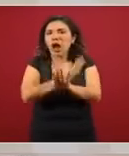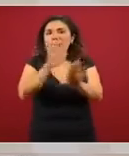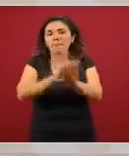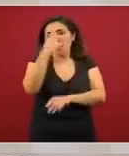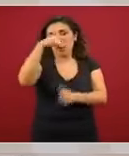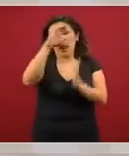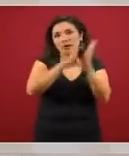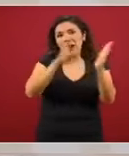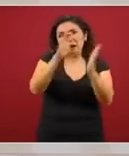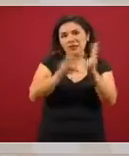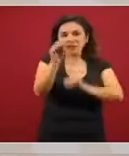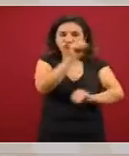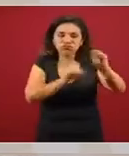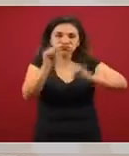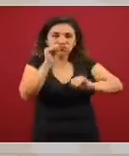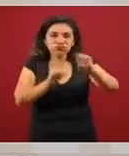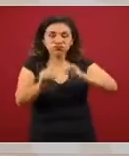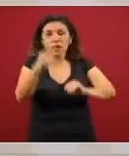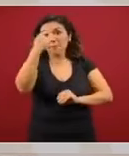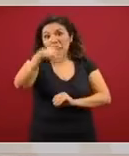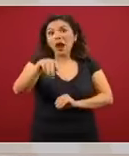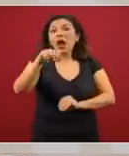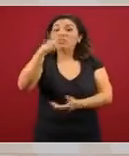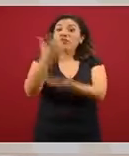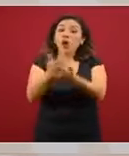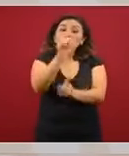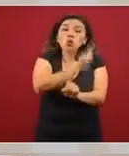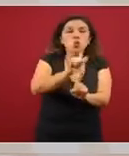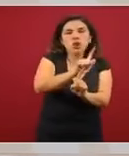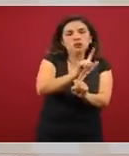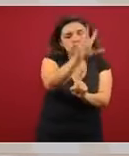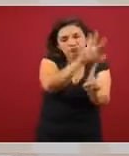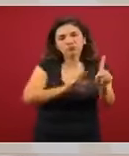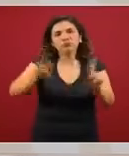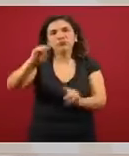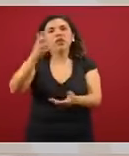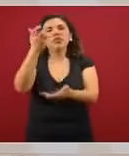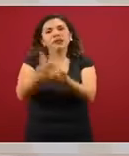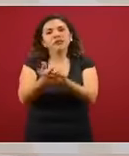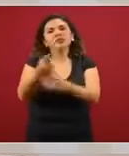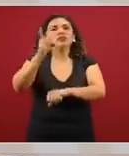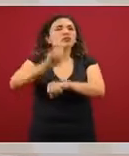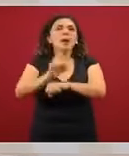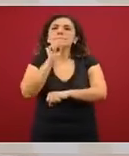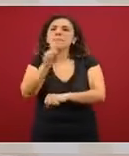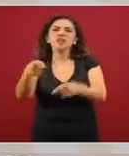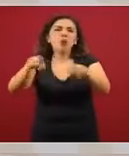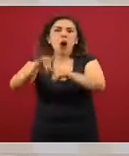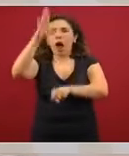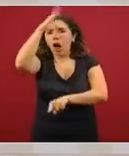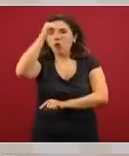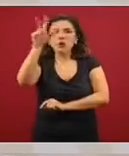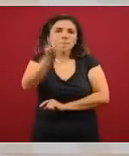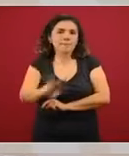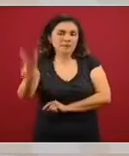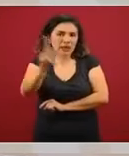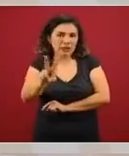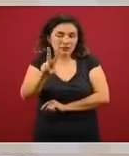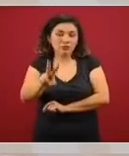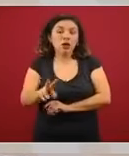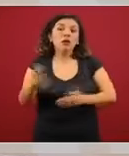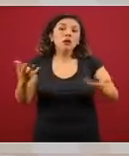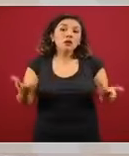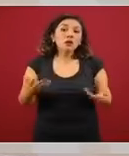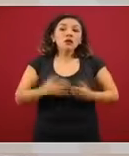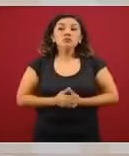escolar para que en vez de descansar el lunes, se celebre y se descanse el viernes. De los únicos,